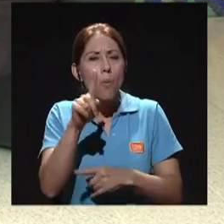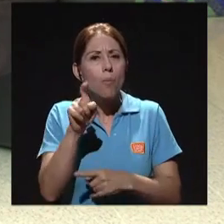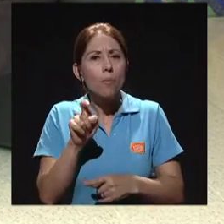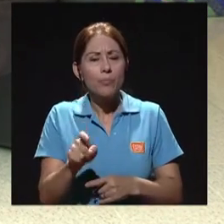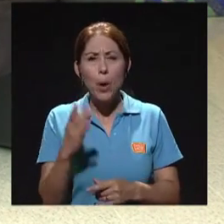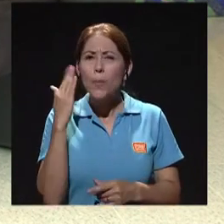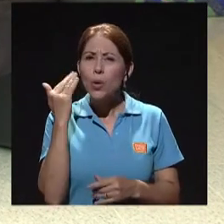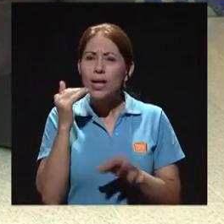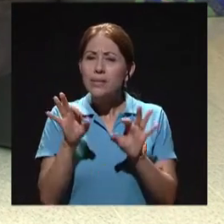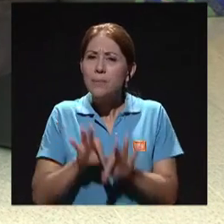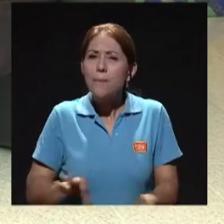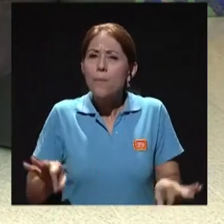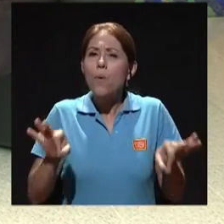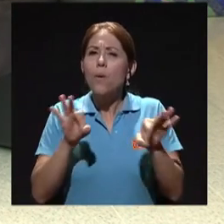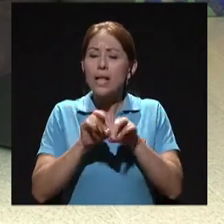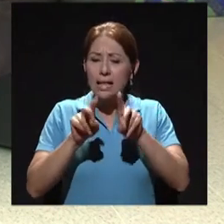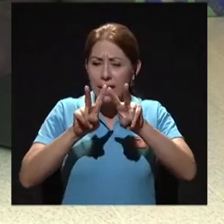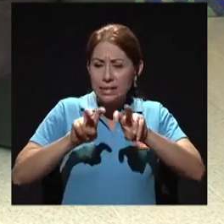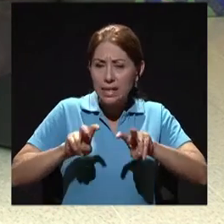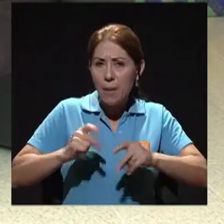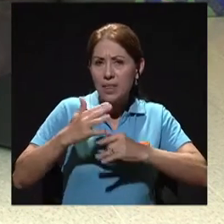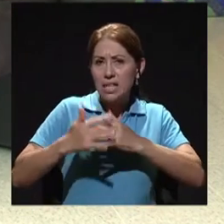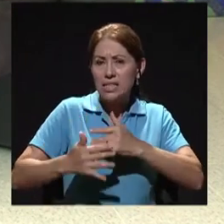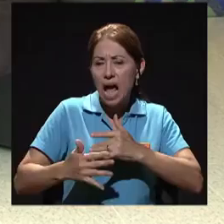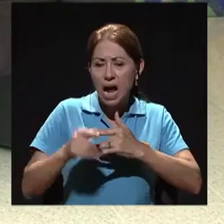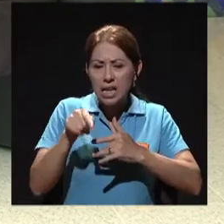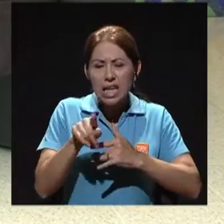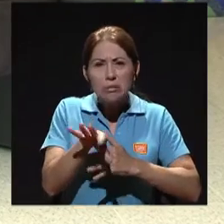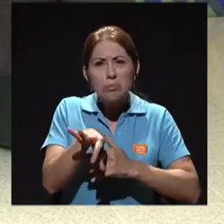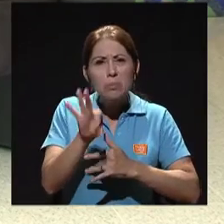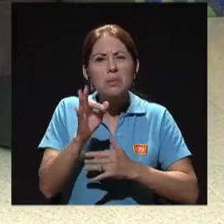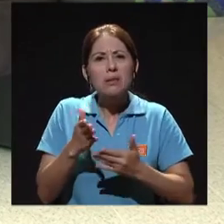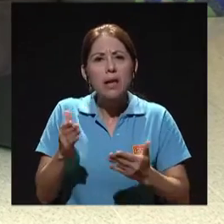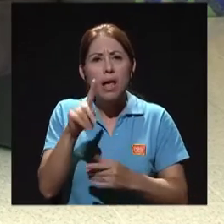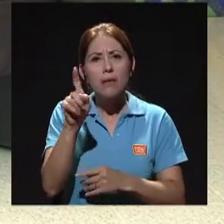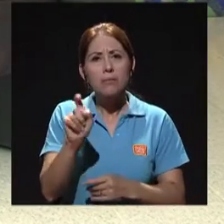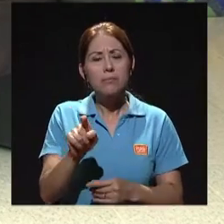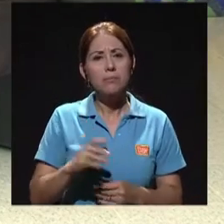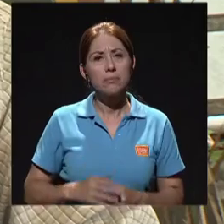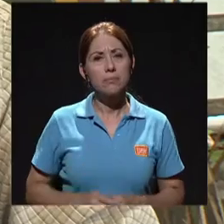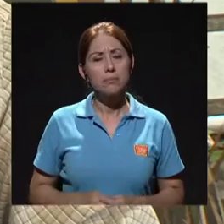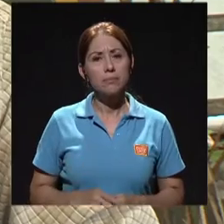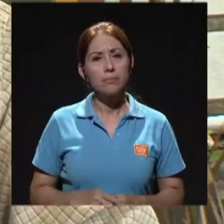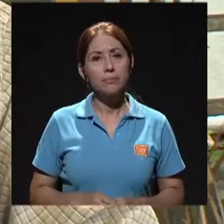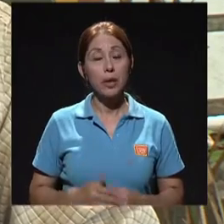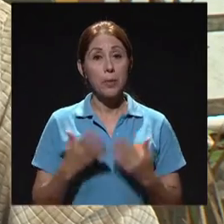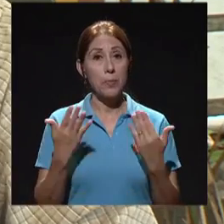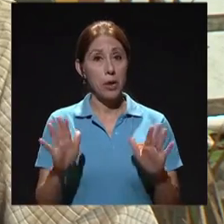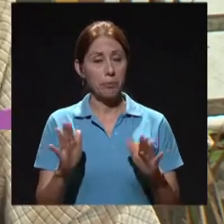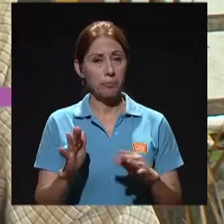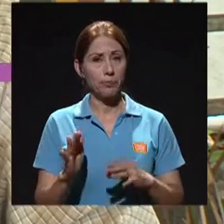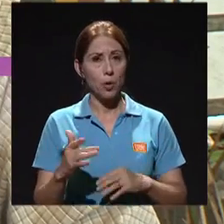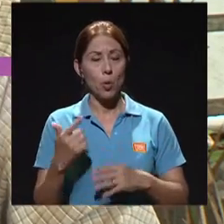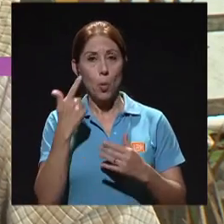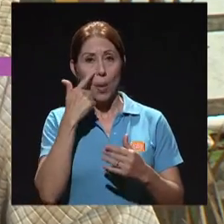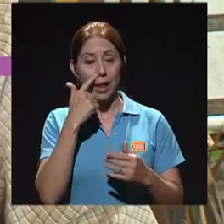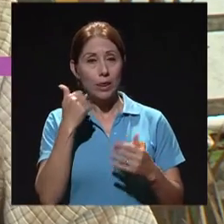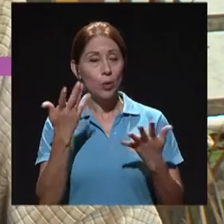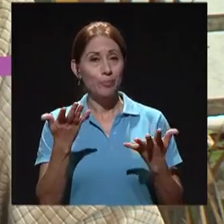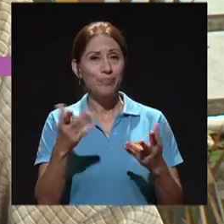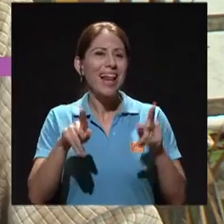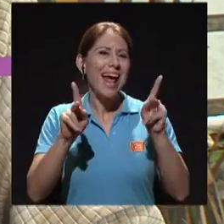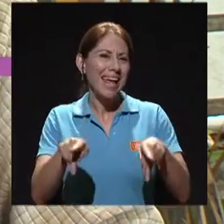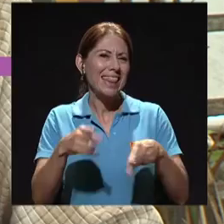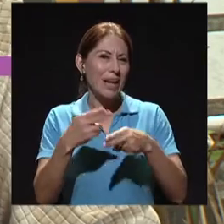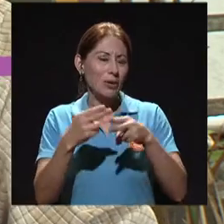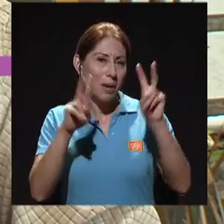clave este examen de sangre y qué es lo que se busca. Sería importante que usted nos comente. Bueno, el examen de sangre, que es como la